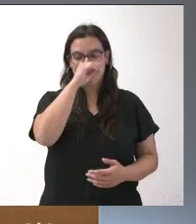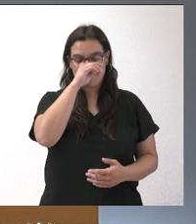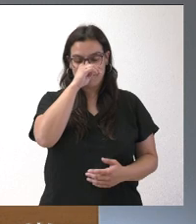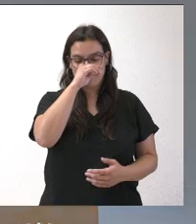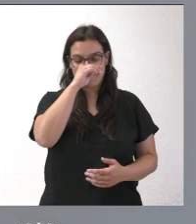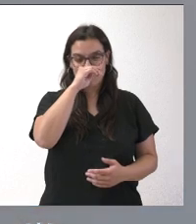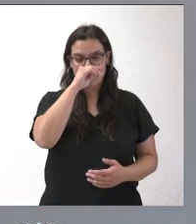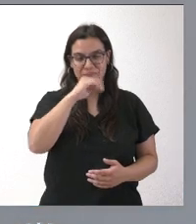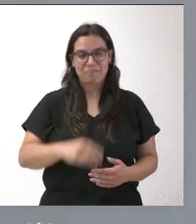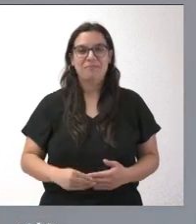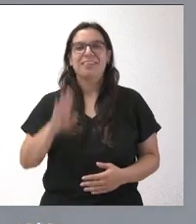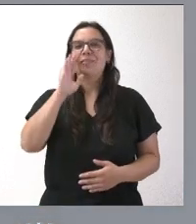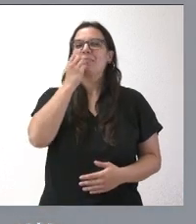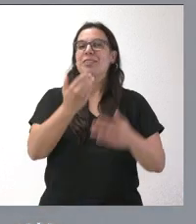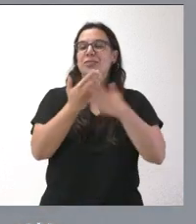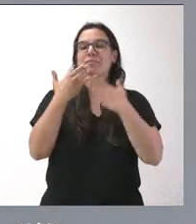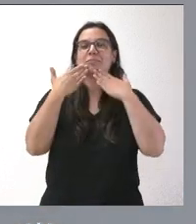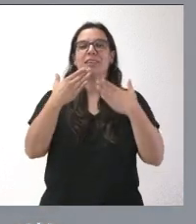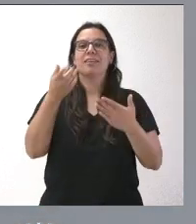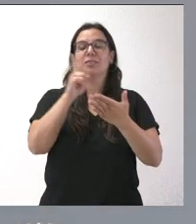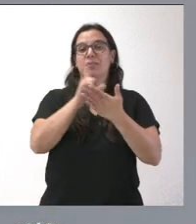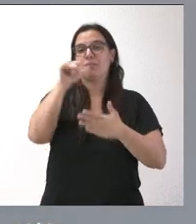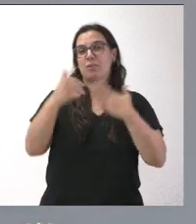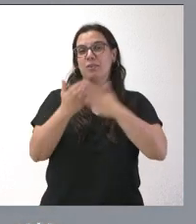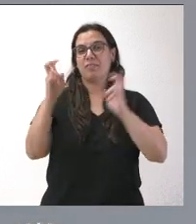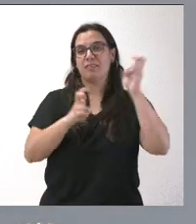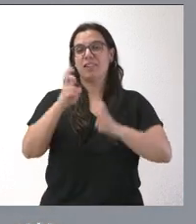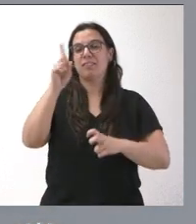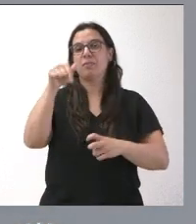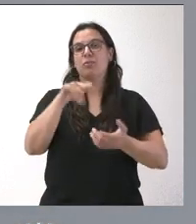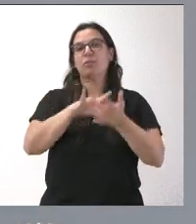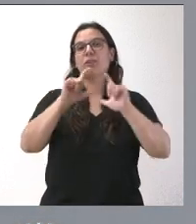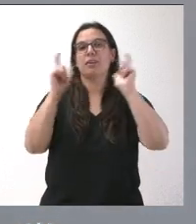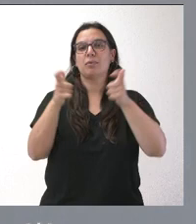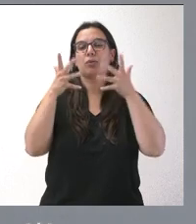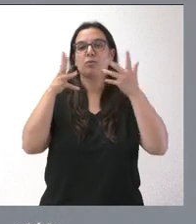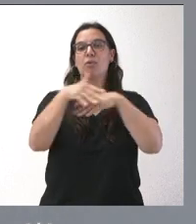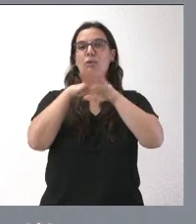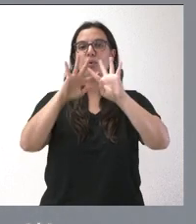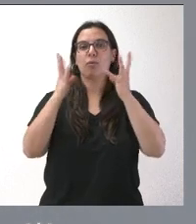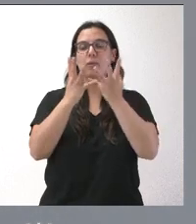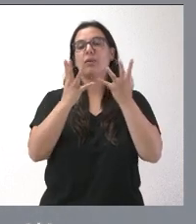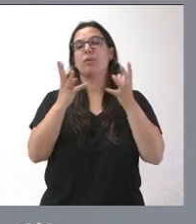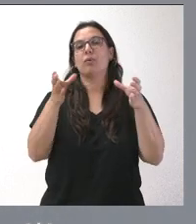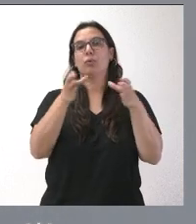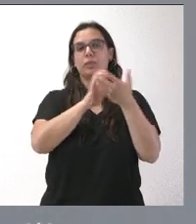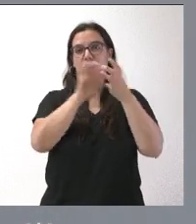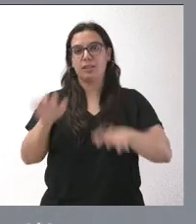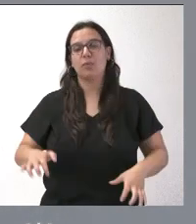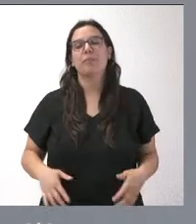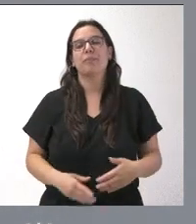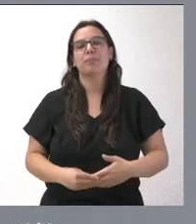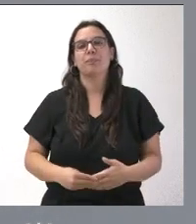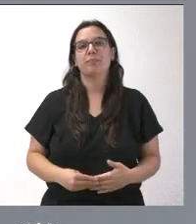Hola, muy buenos días y muchas gracias por su presencia esta mañana, donde hemos tenido también una reunión del Consejo de Gobierno de Castilla y León.